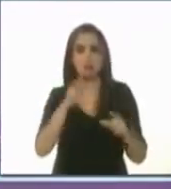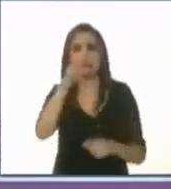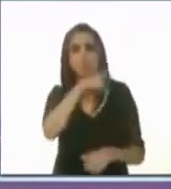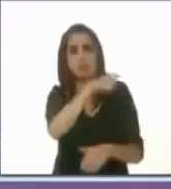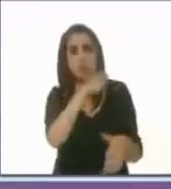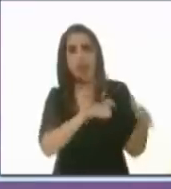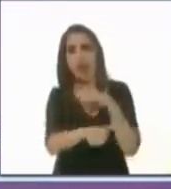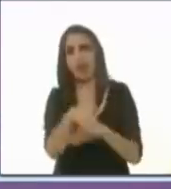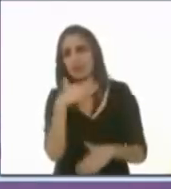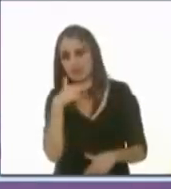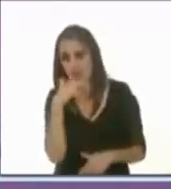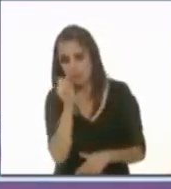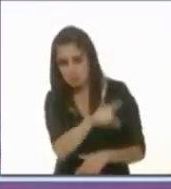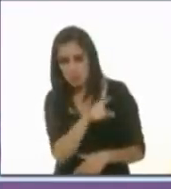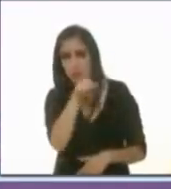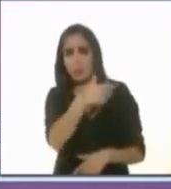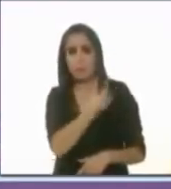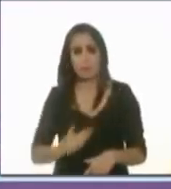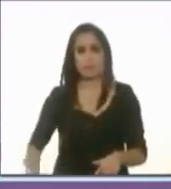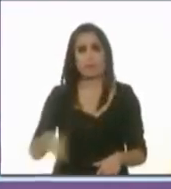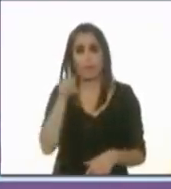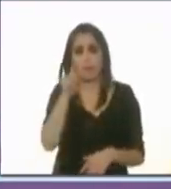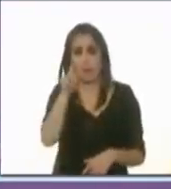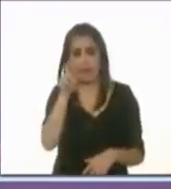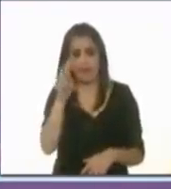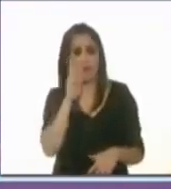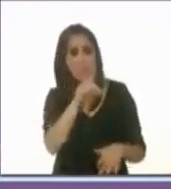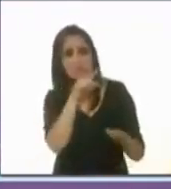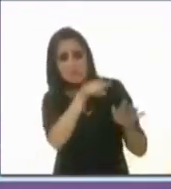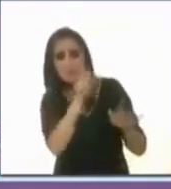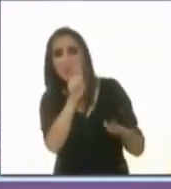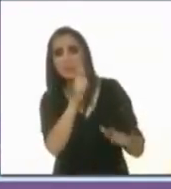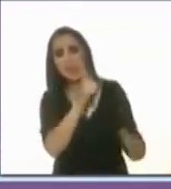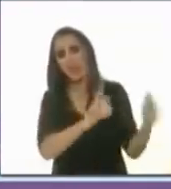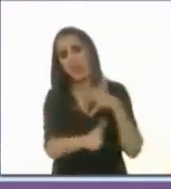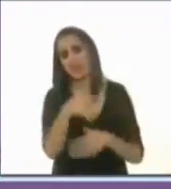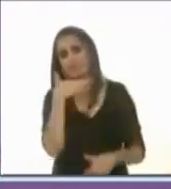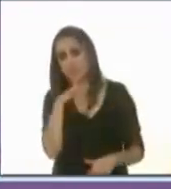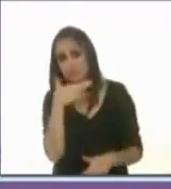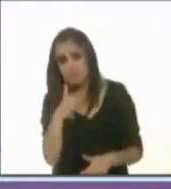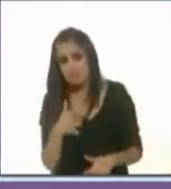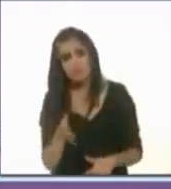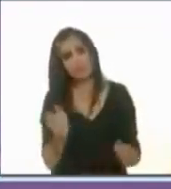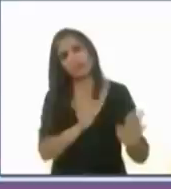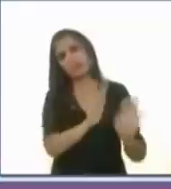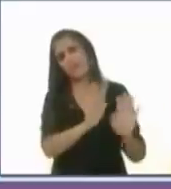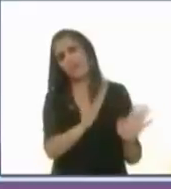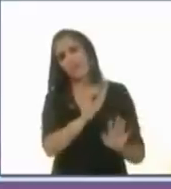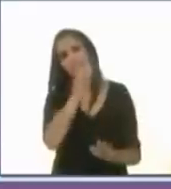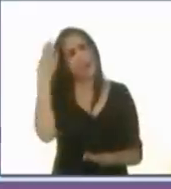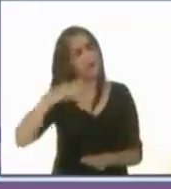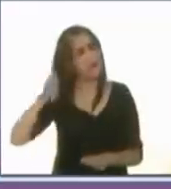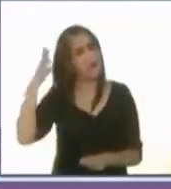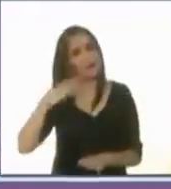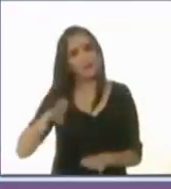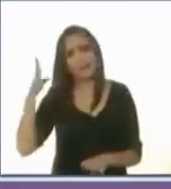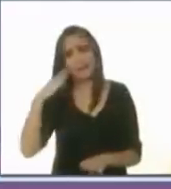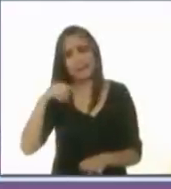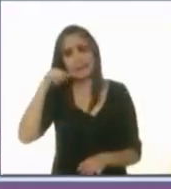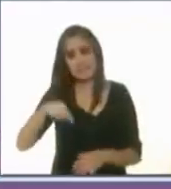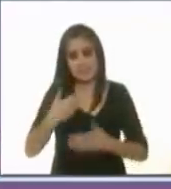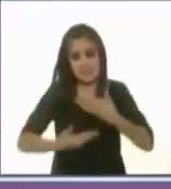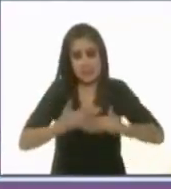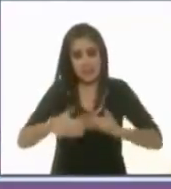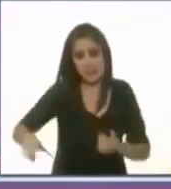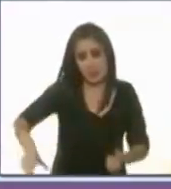corrupción. Fuiste presidenta del PRD, tu sello fue la corrupción. No, Alejandra, el servicio público no es